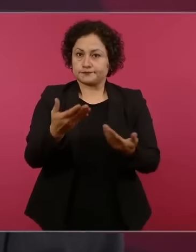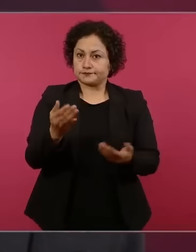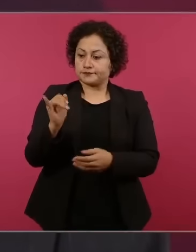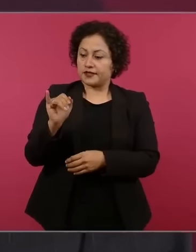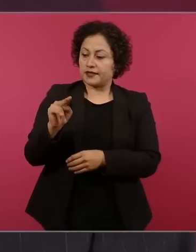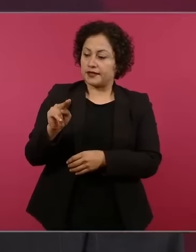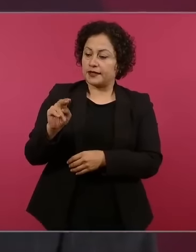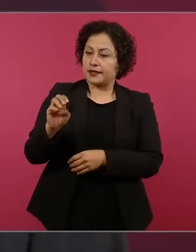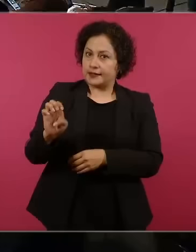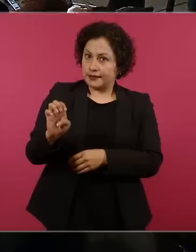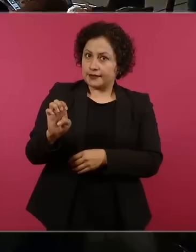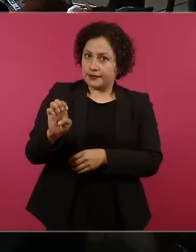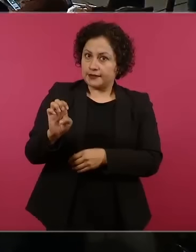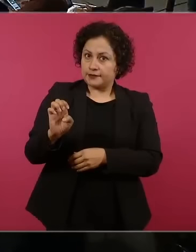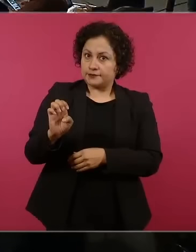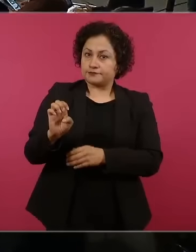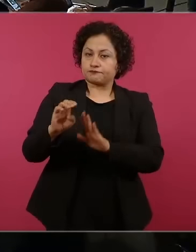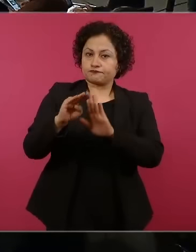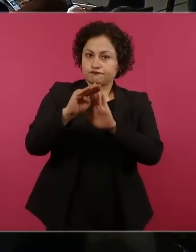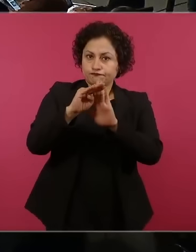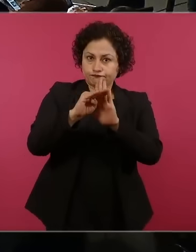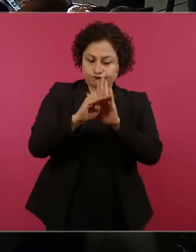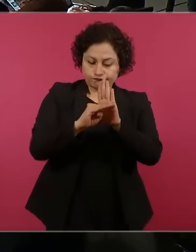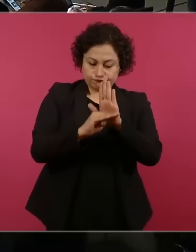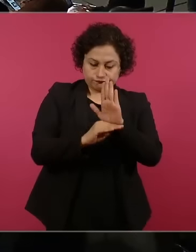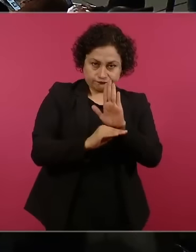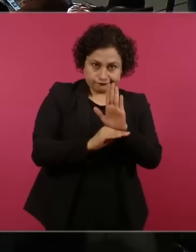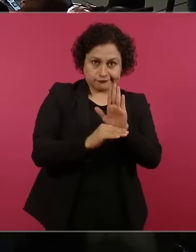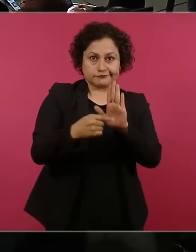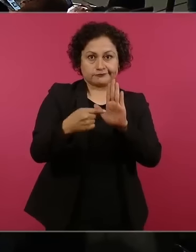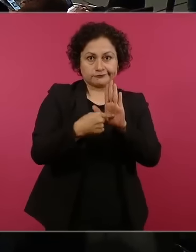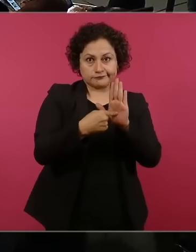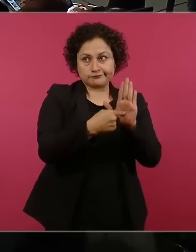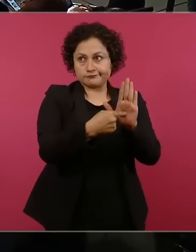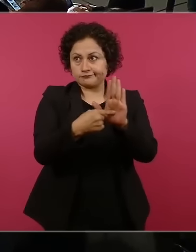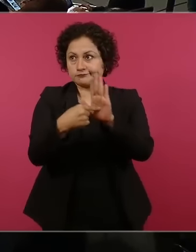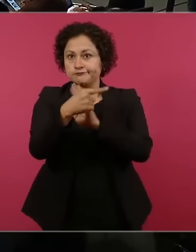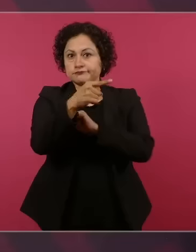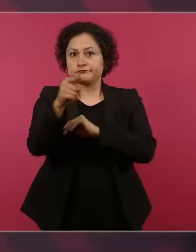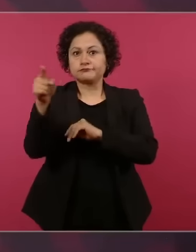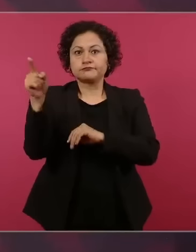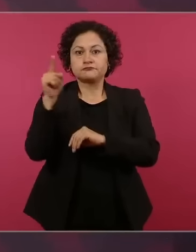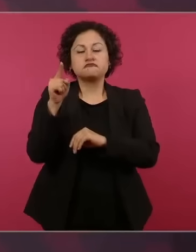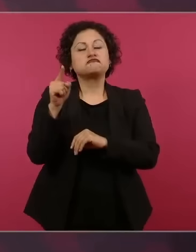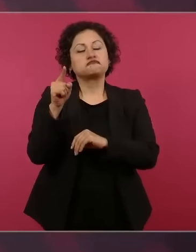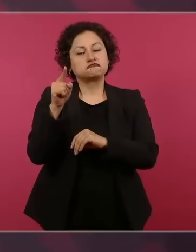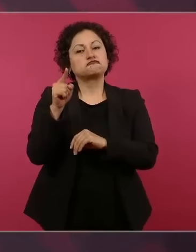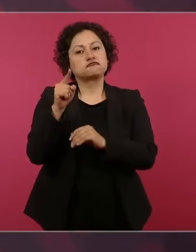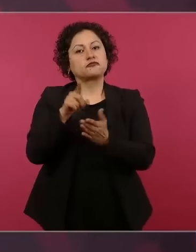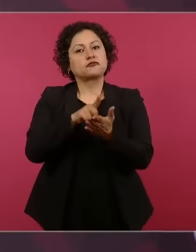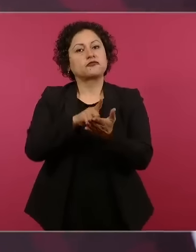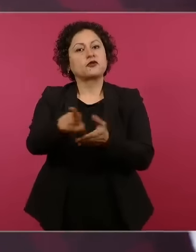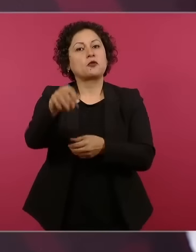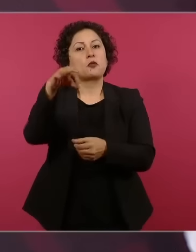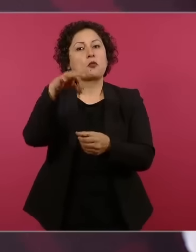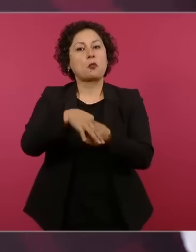garantizado su derecho al voto como mexicanos,